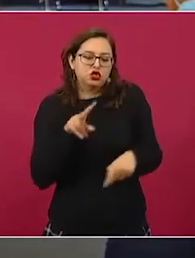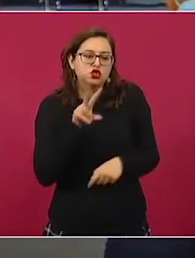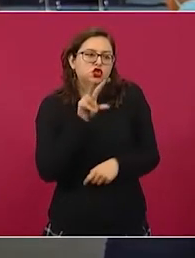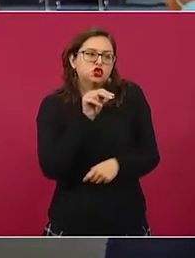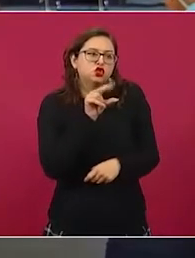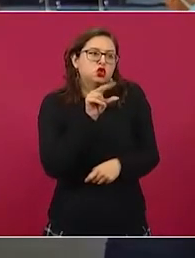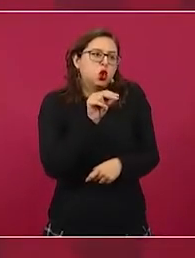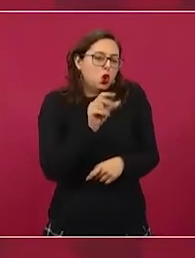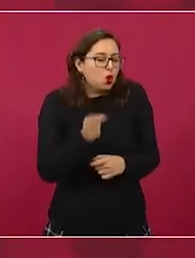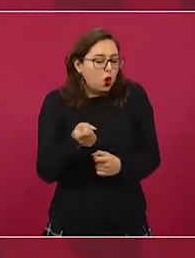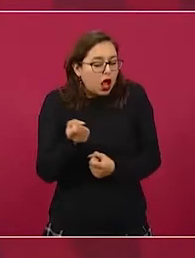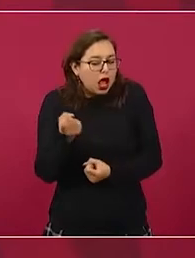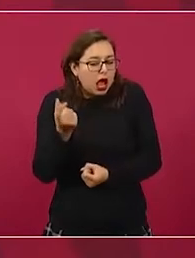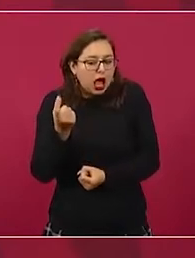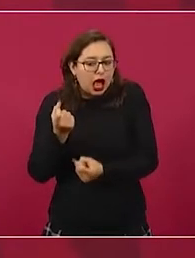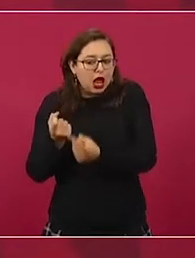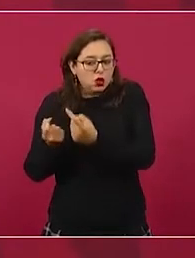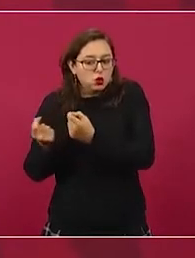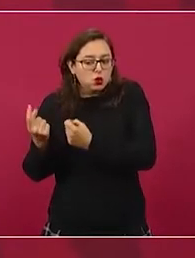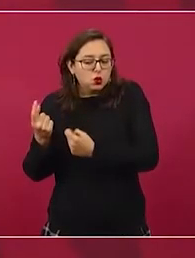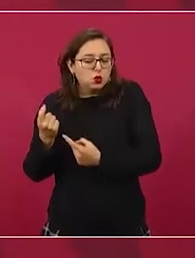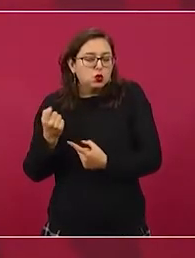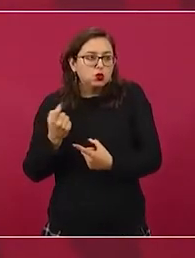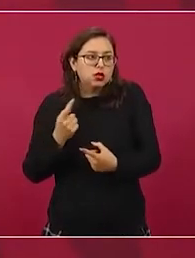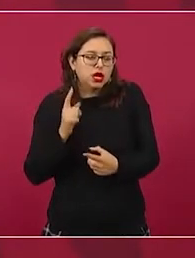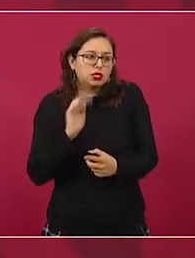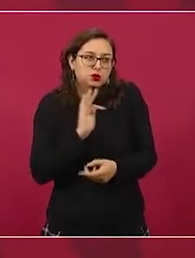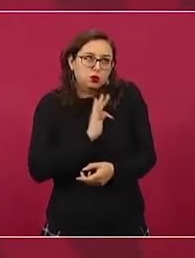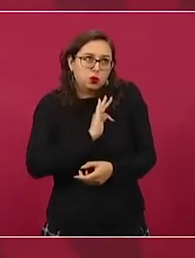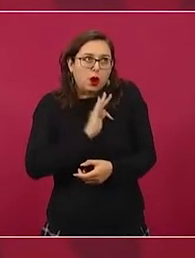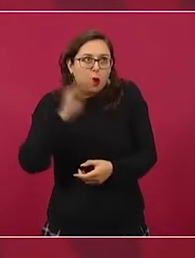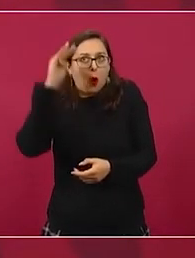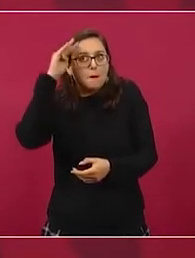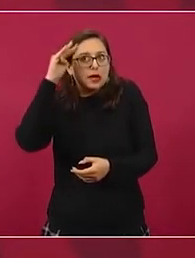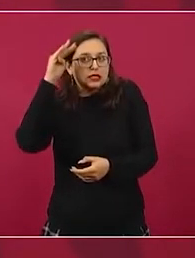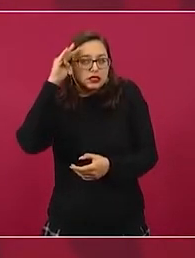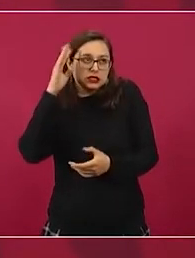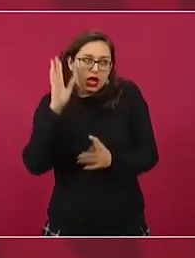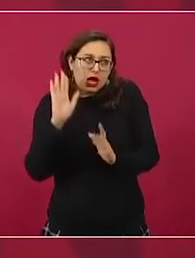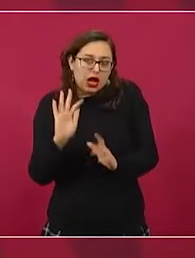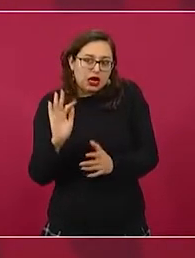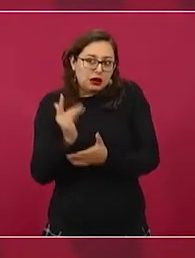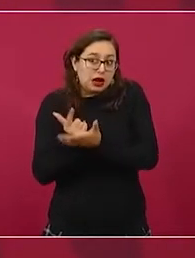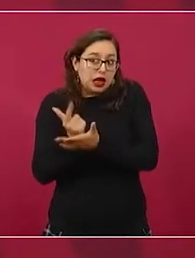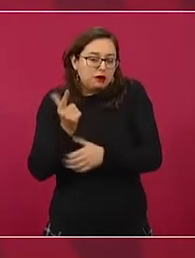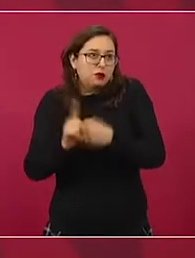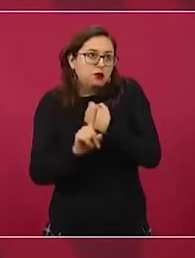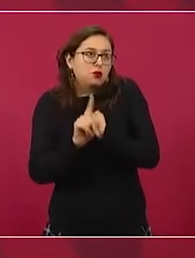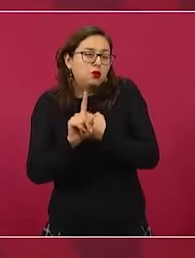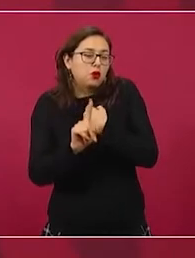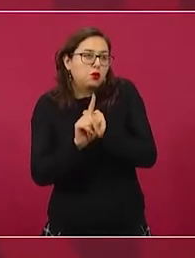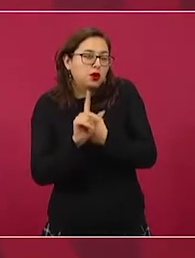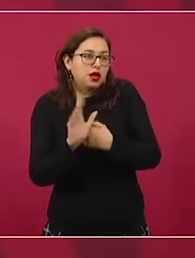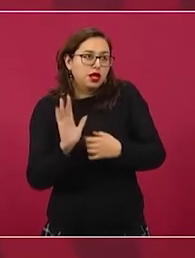los demás… Sí, preséntalas y se corrige. Lo que sí te puedo asegurar